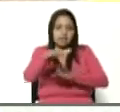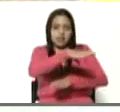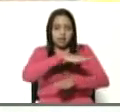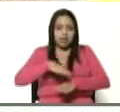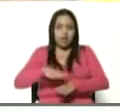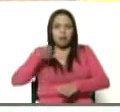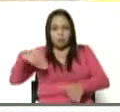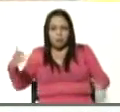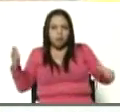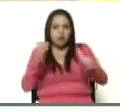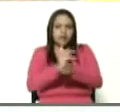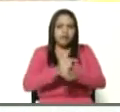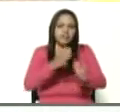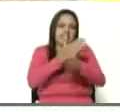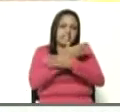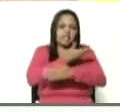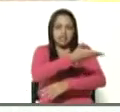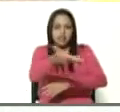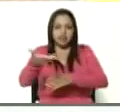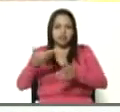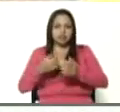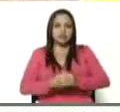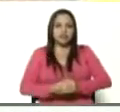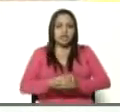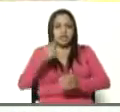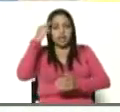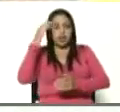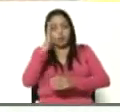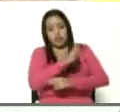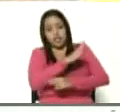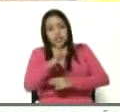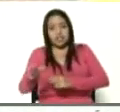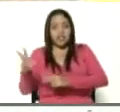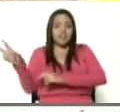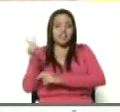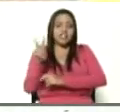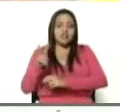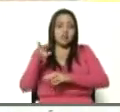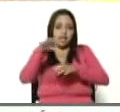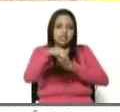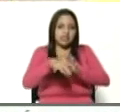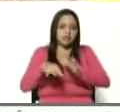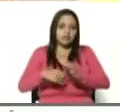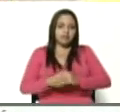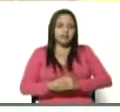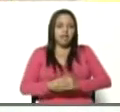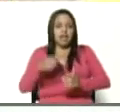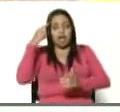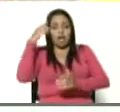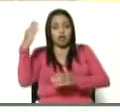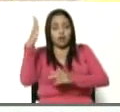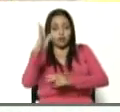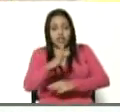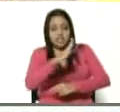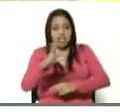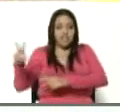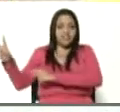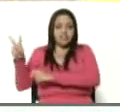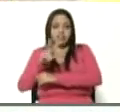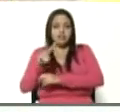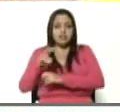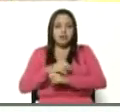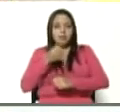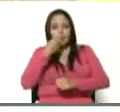lograr, felicidades a todos, que Dios bendiga a la Venezuela agrícola, que Dios bendiga a la Venezuela